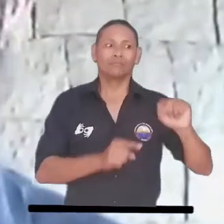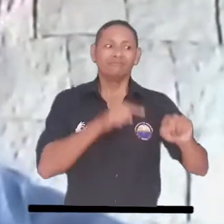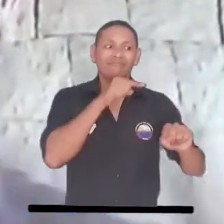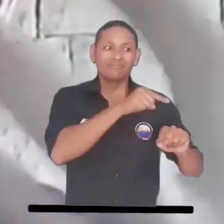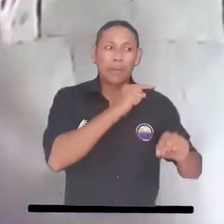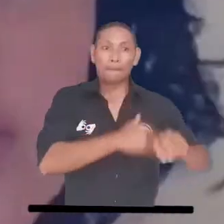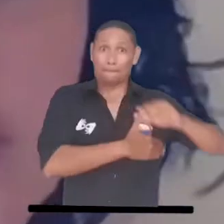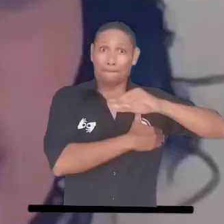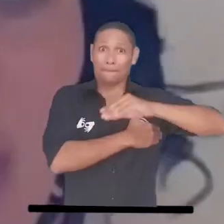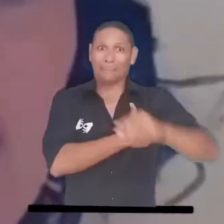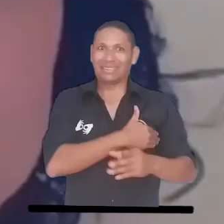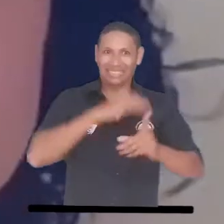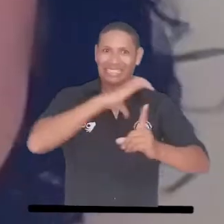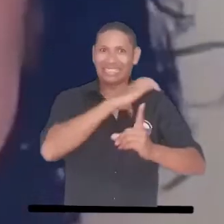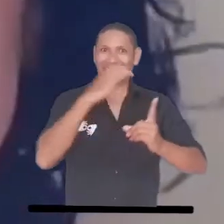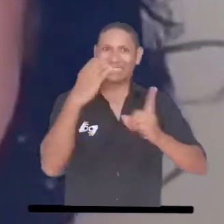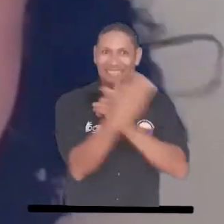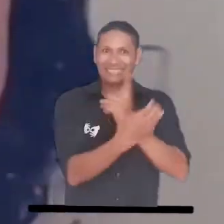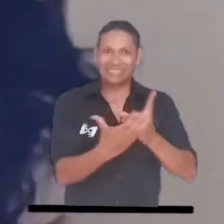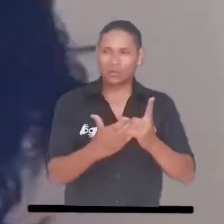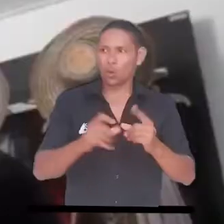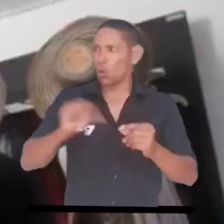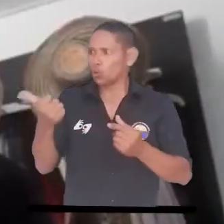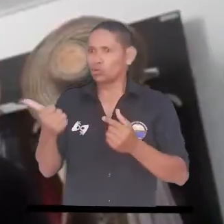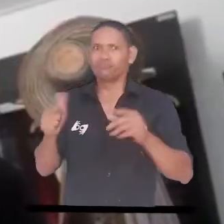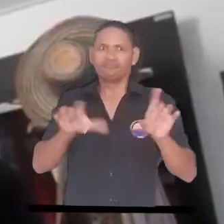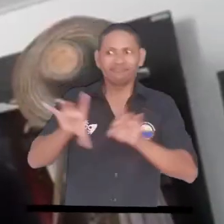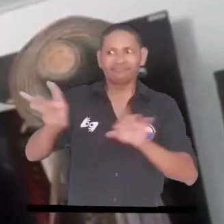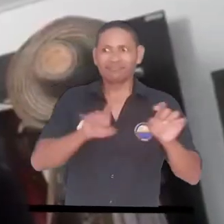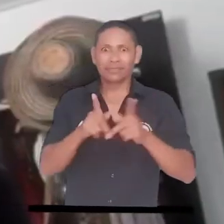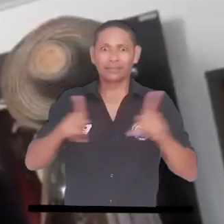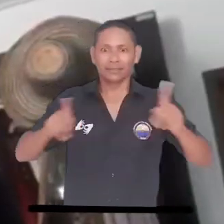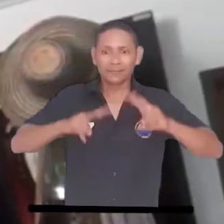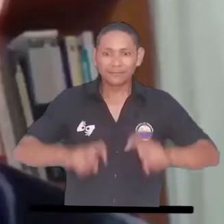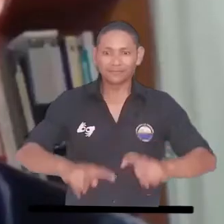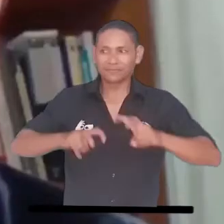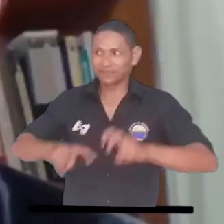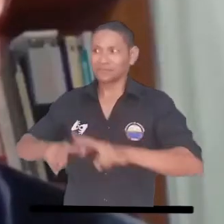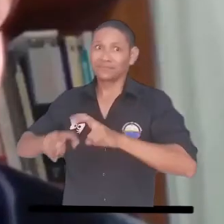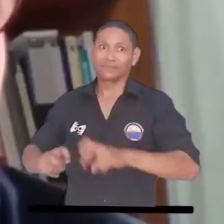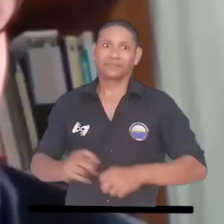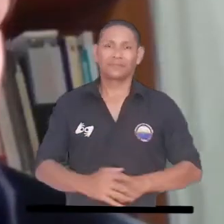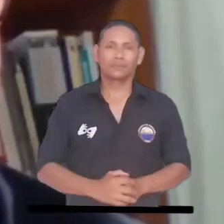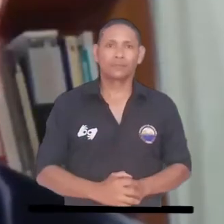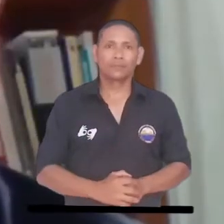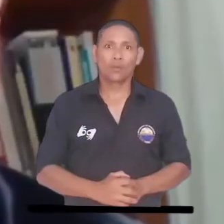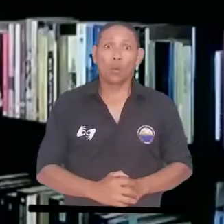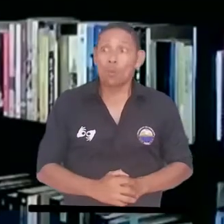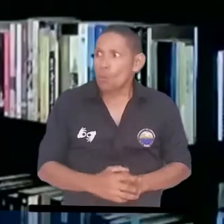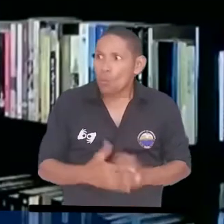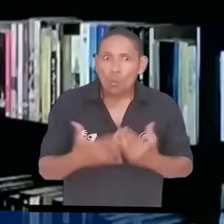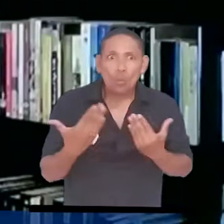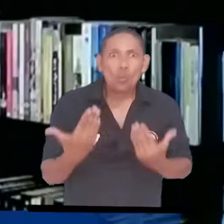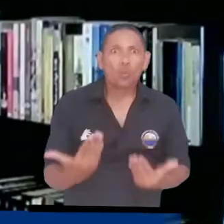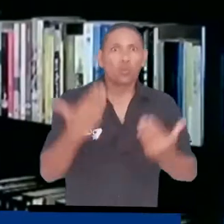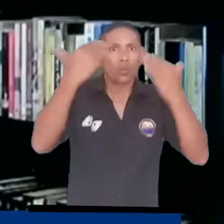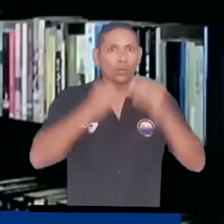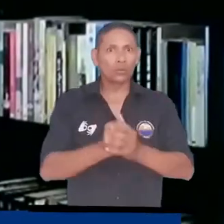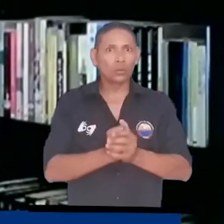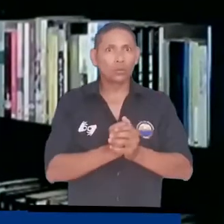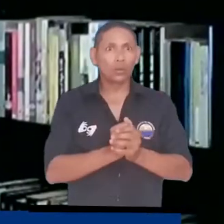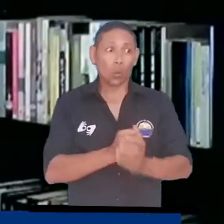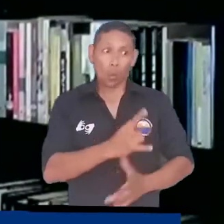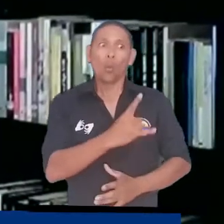asesor del Grupo de Patrimonio Cultural del Ministerio de Cultura, entre otros investigadores y académicos invitados. Fue ventajoso